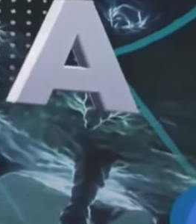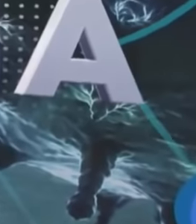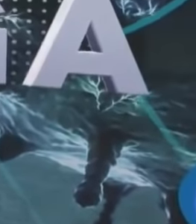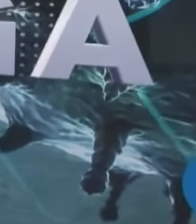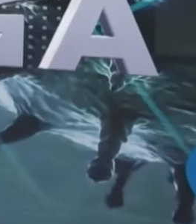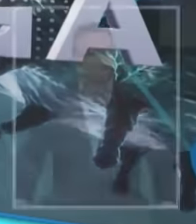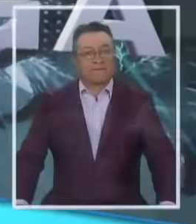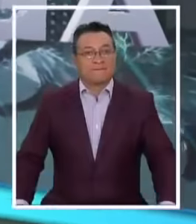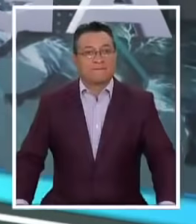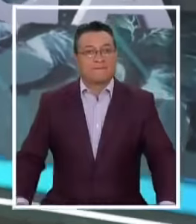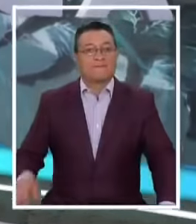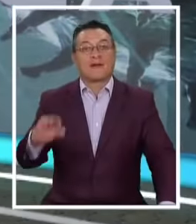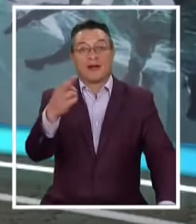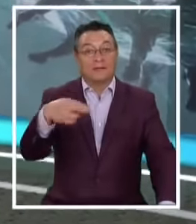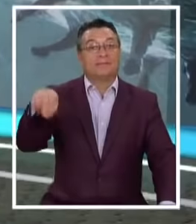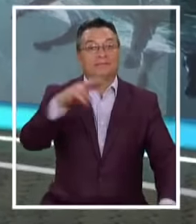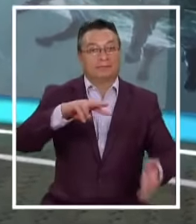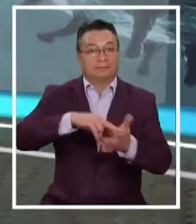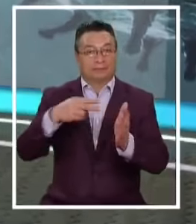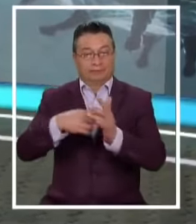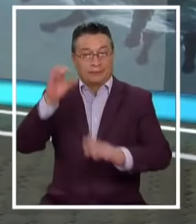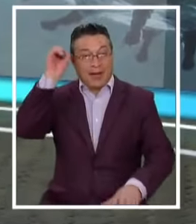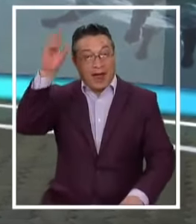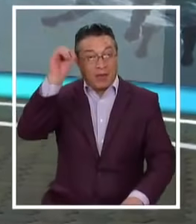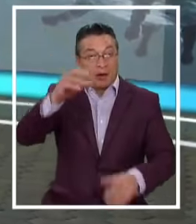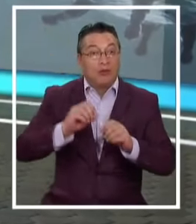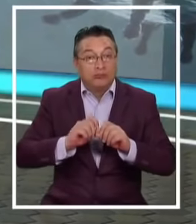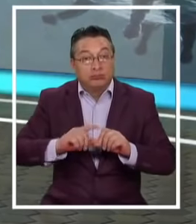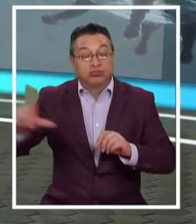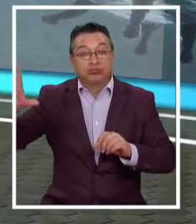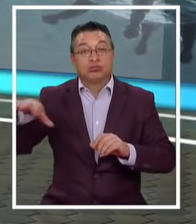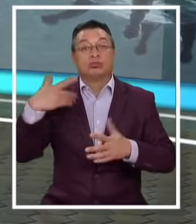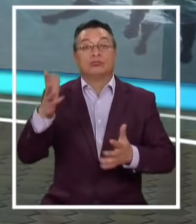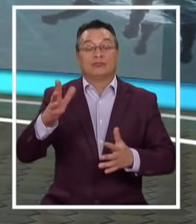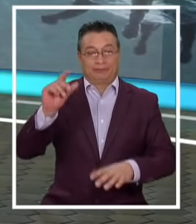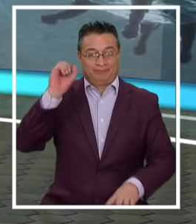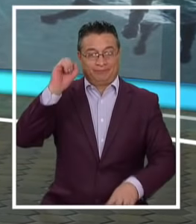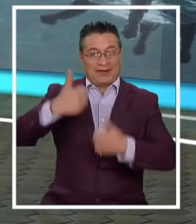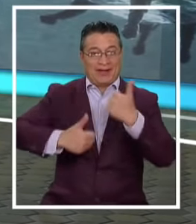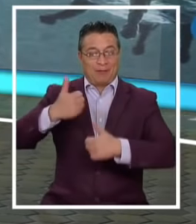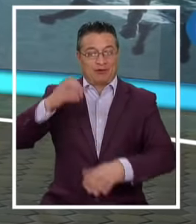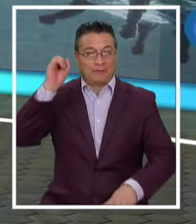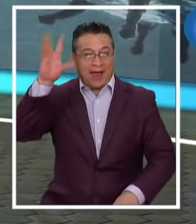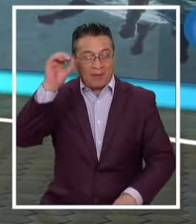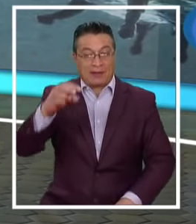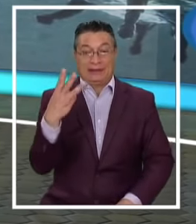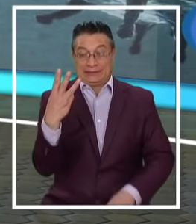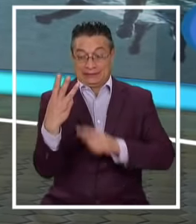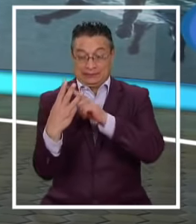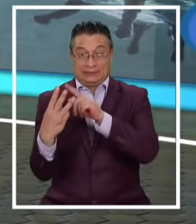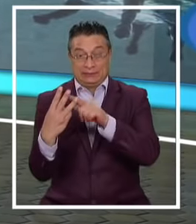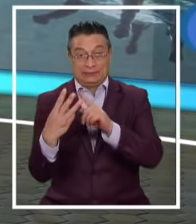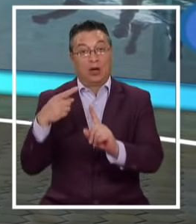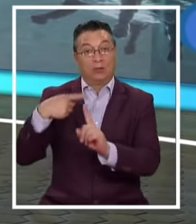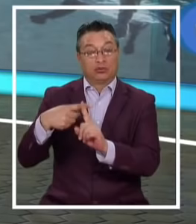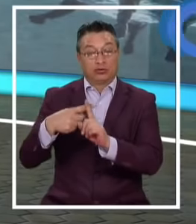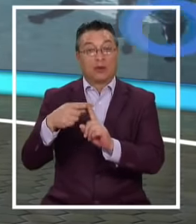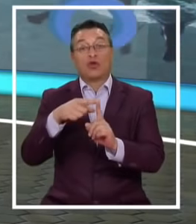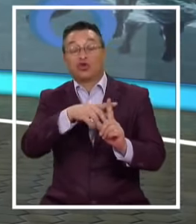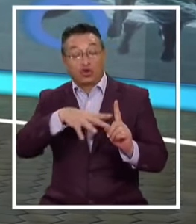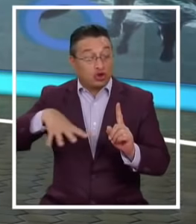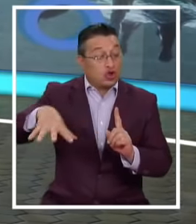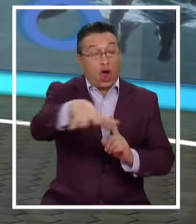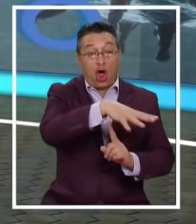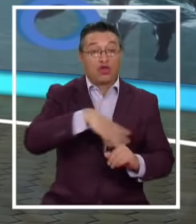Y regresamos regresamos con la preocupación En Alemania Por un brote De coronavirus En un equipo De la Bundesliga Tres integrantes Dieron positivo Y eso obligó A que